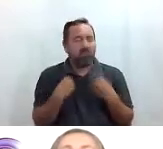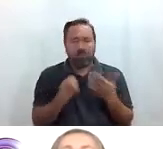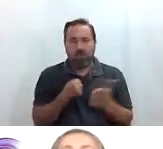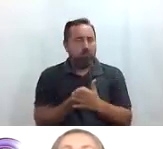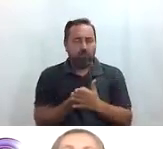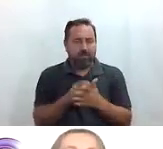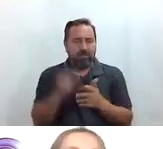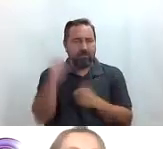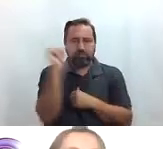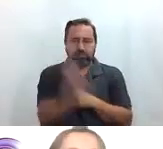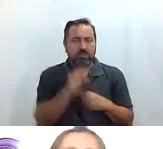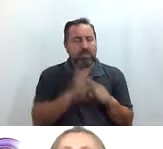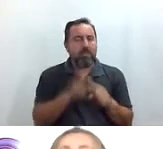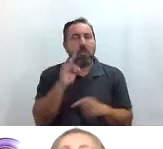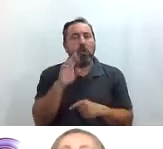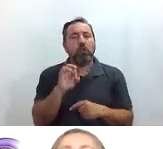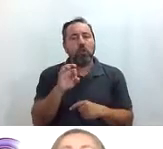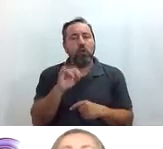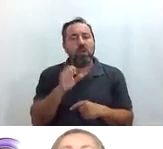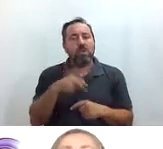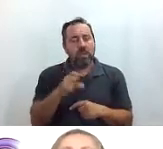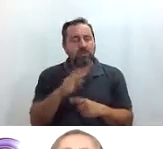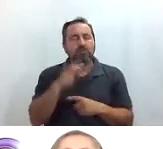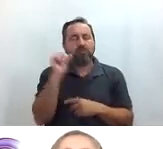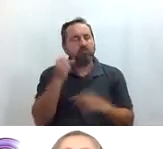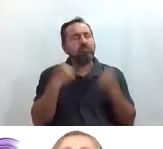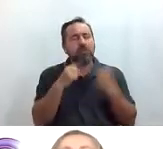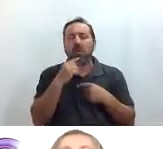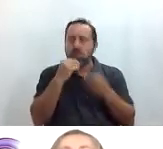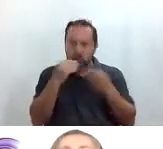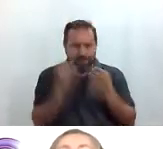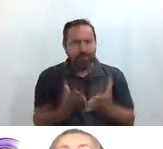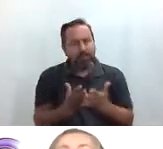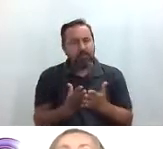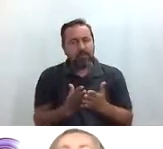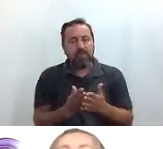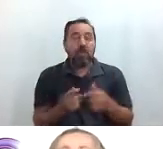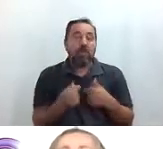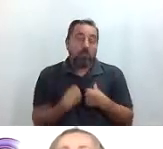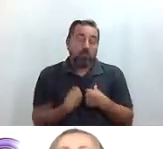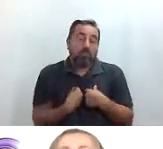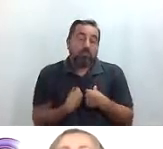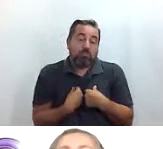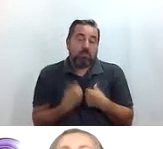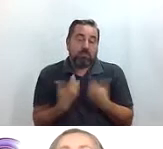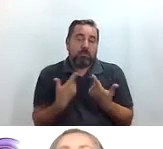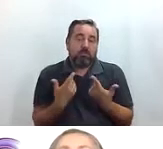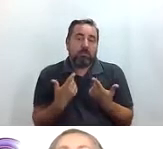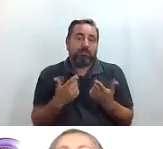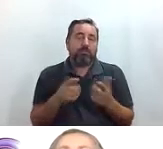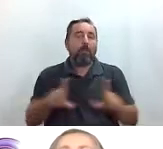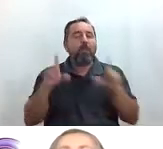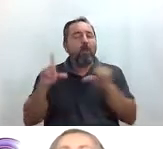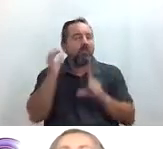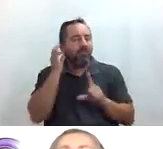esta obra de las troyanas que además estuvo muy bien yo que soy bueno era con protagonistas femeninas